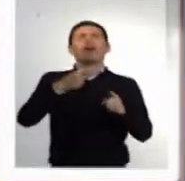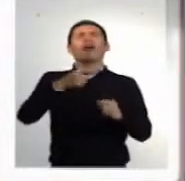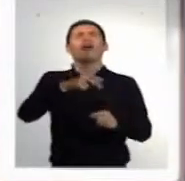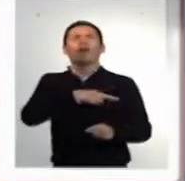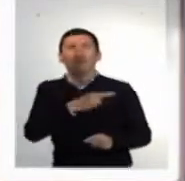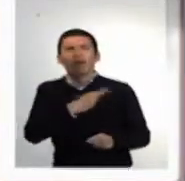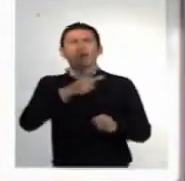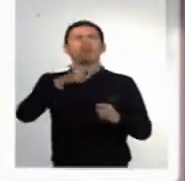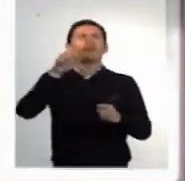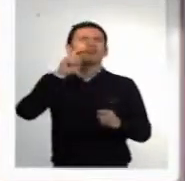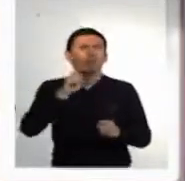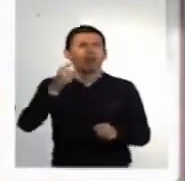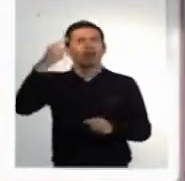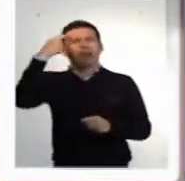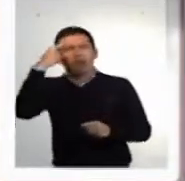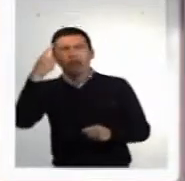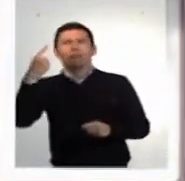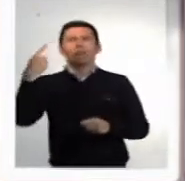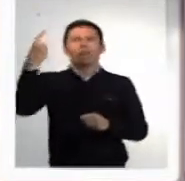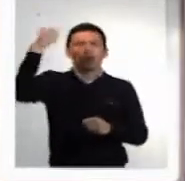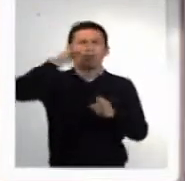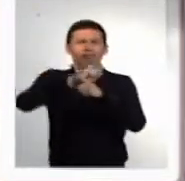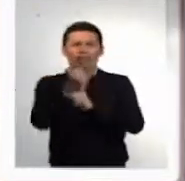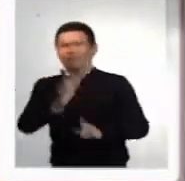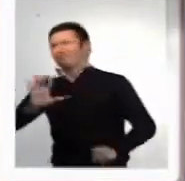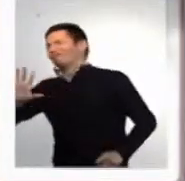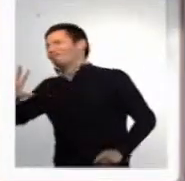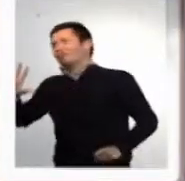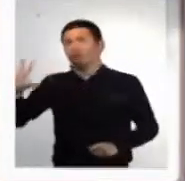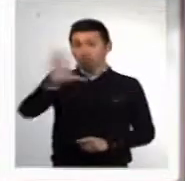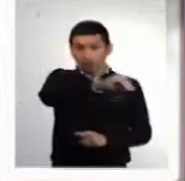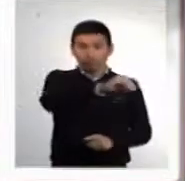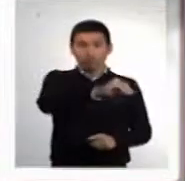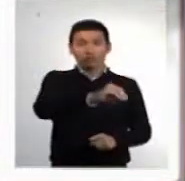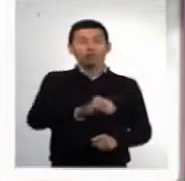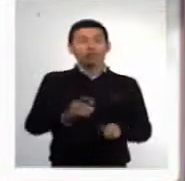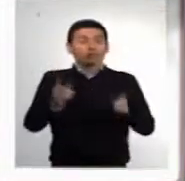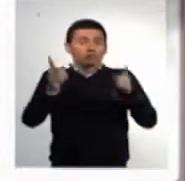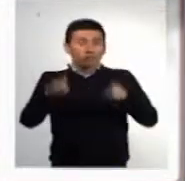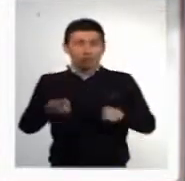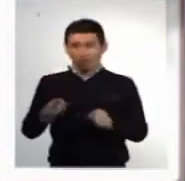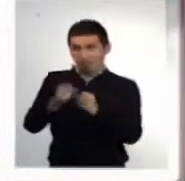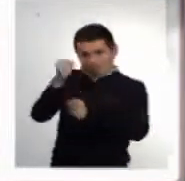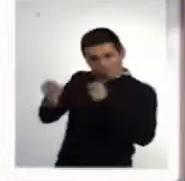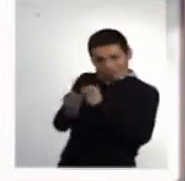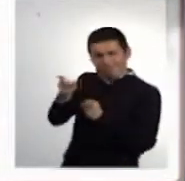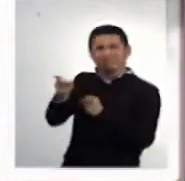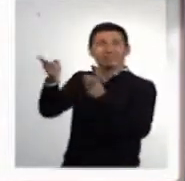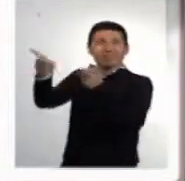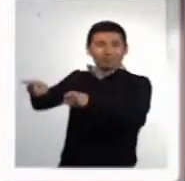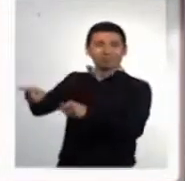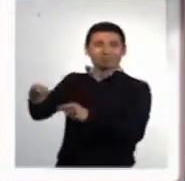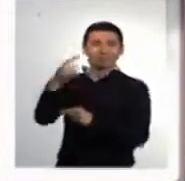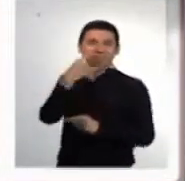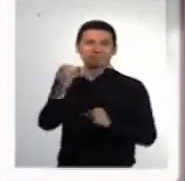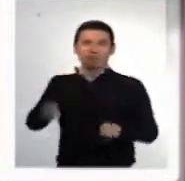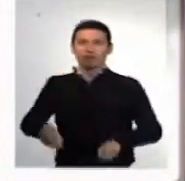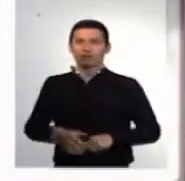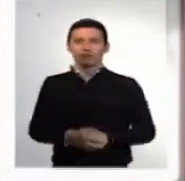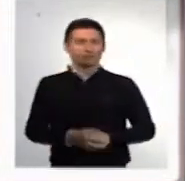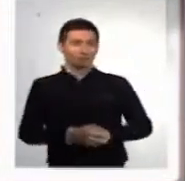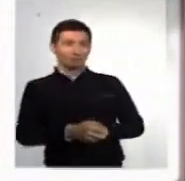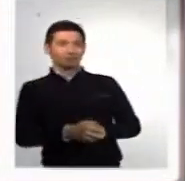religiosas, sexuales, políticas, sociales. Es un programa para todos, incluso para la esquina contraria. Sí,